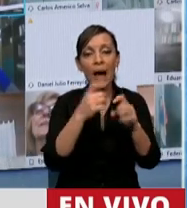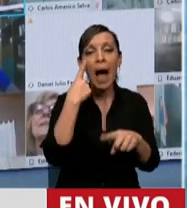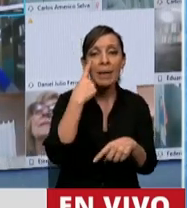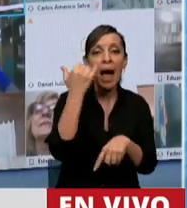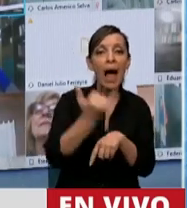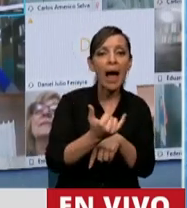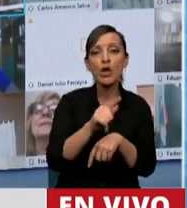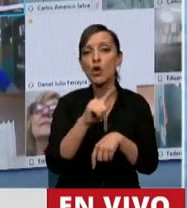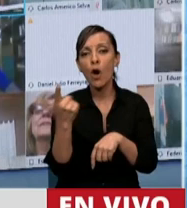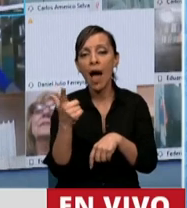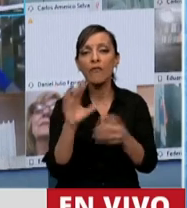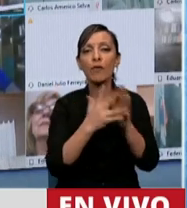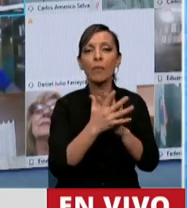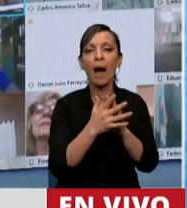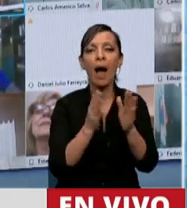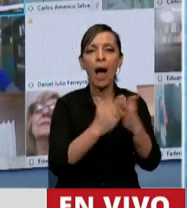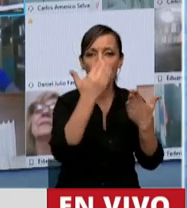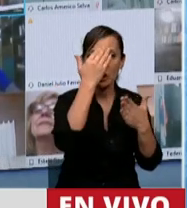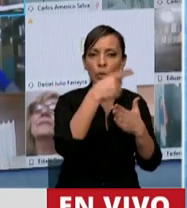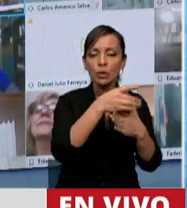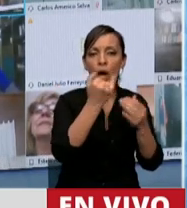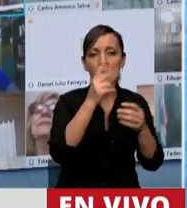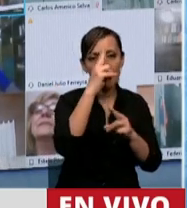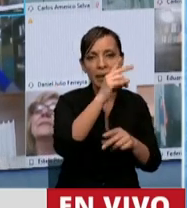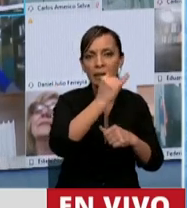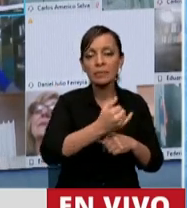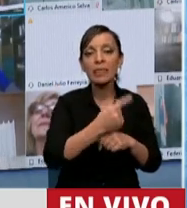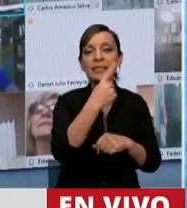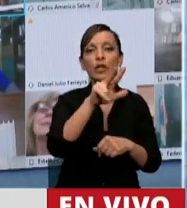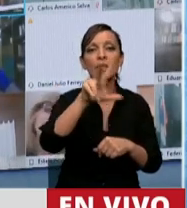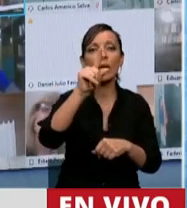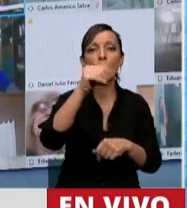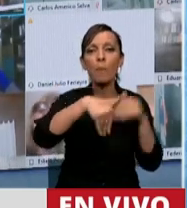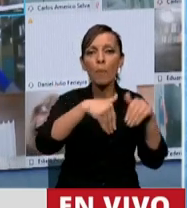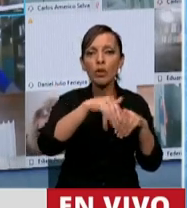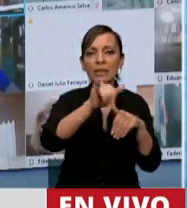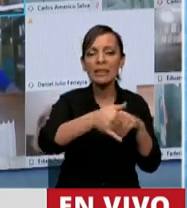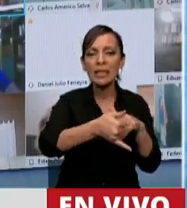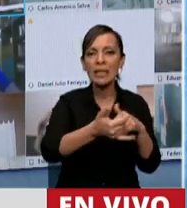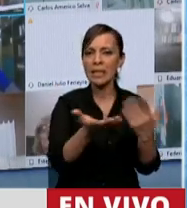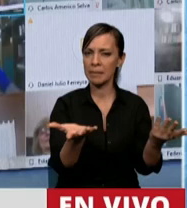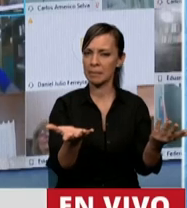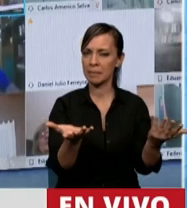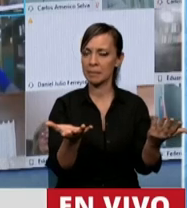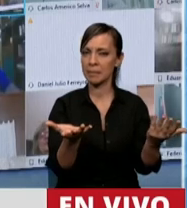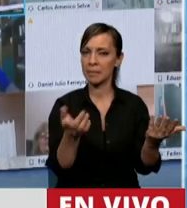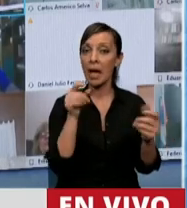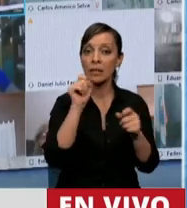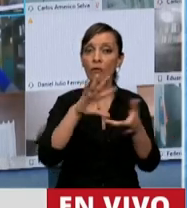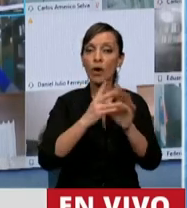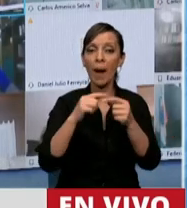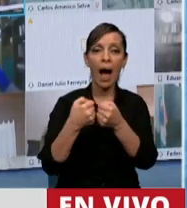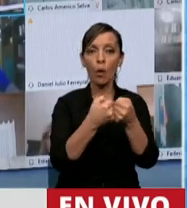ilegal, irregular, estaban apenas arriba de los 131 votos. Es decir, a su consenso